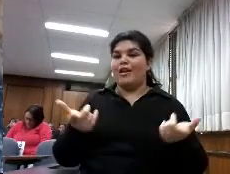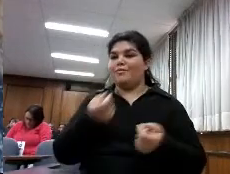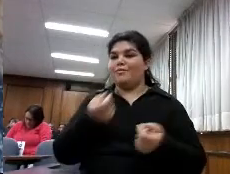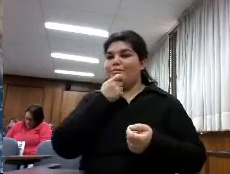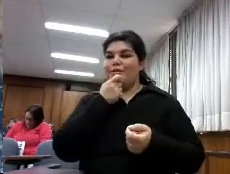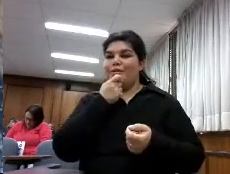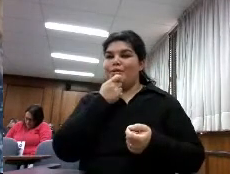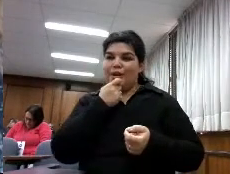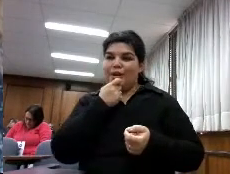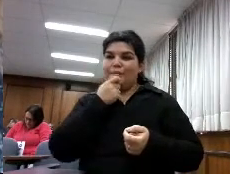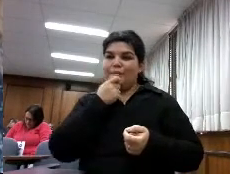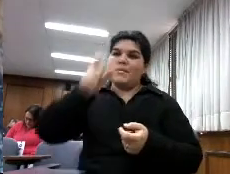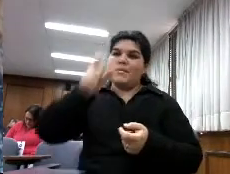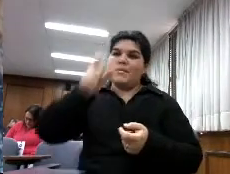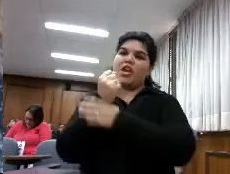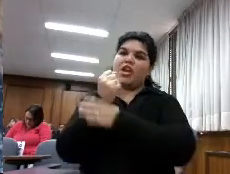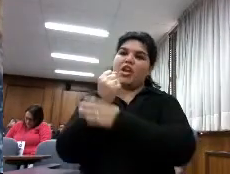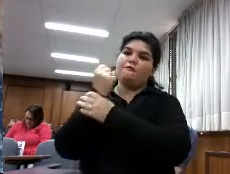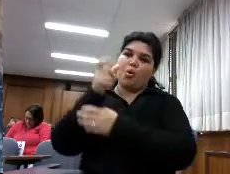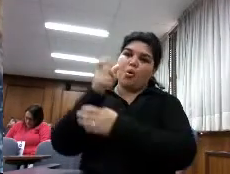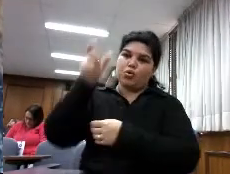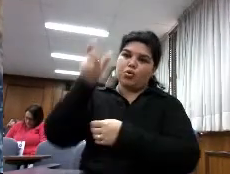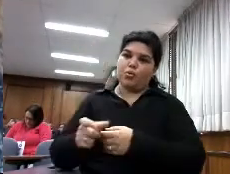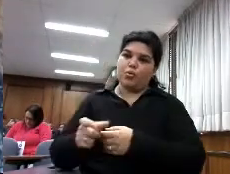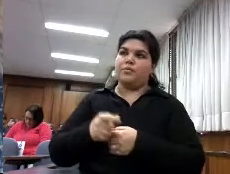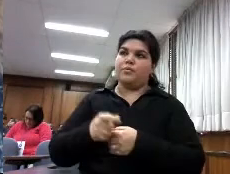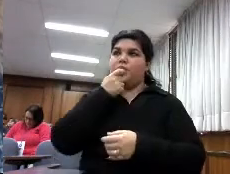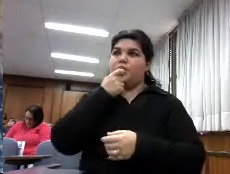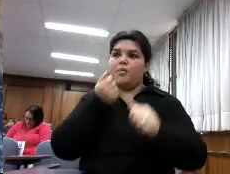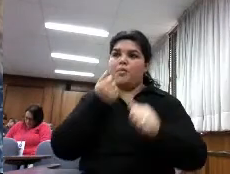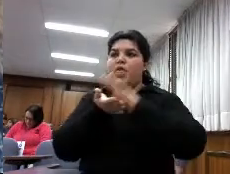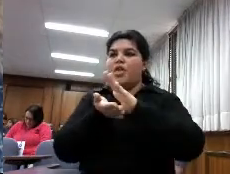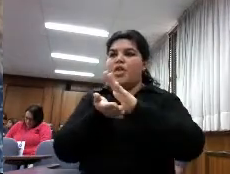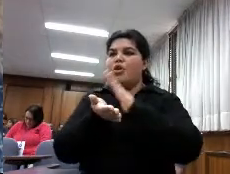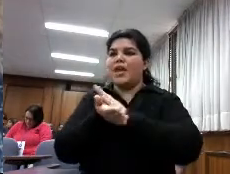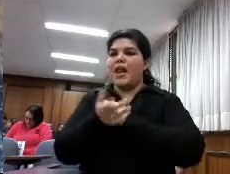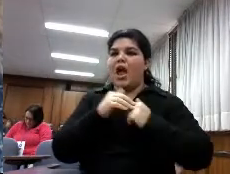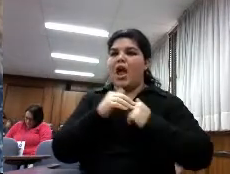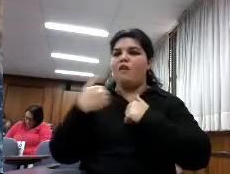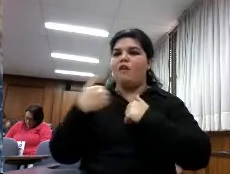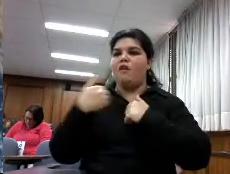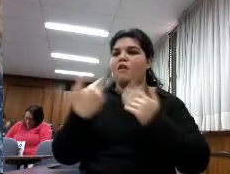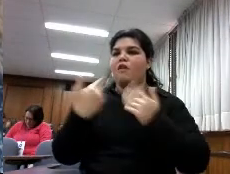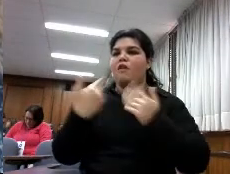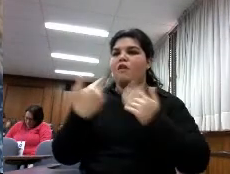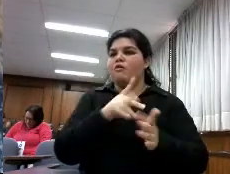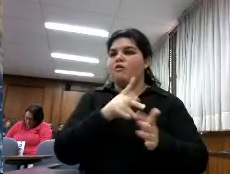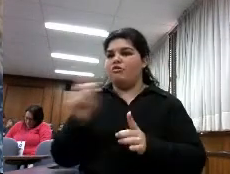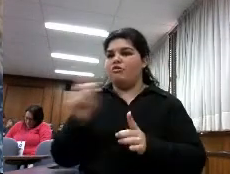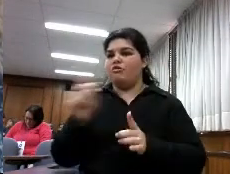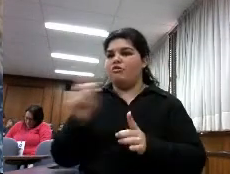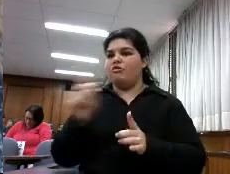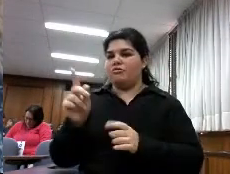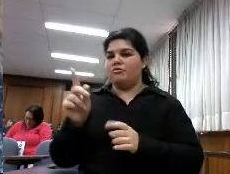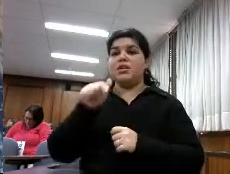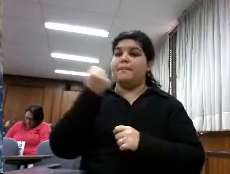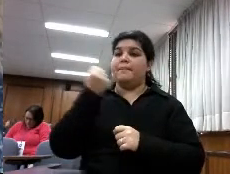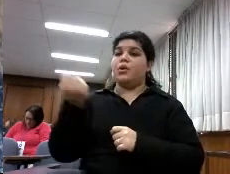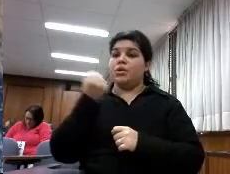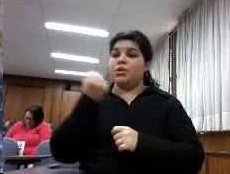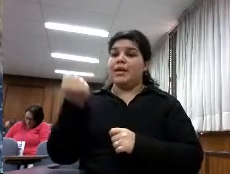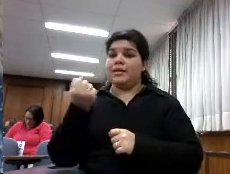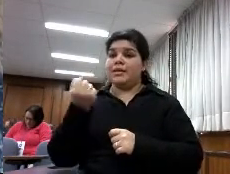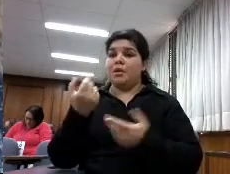autores que una editorial no tiene por qué tener beneficios sería simplemente importante tener cubiertos los